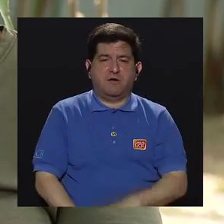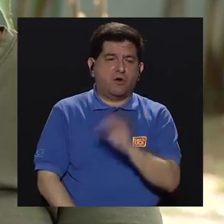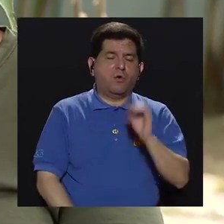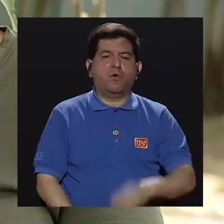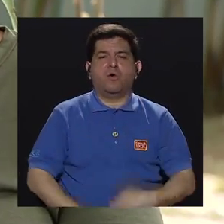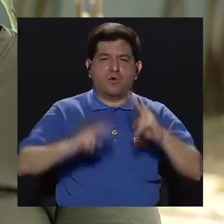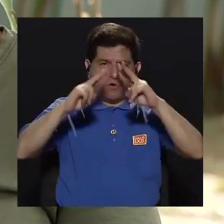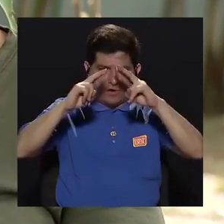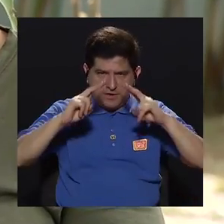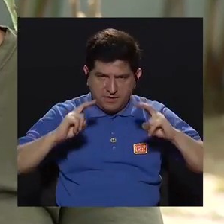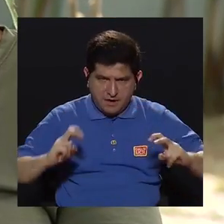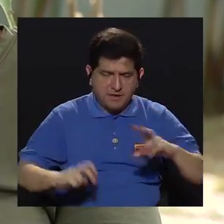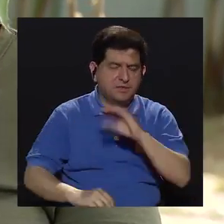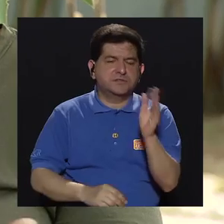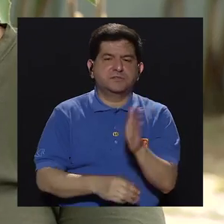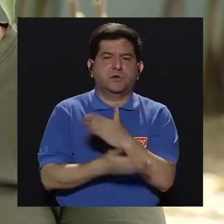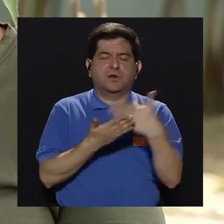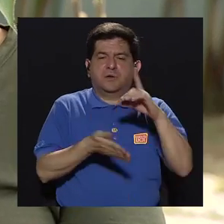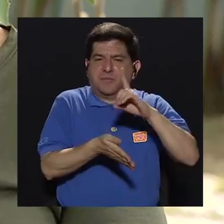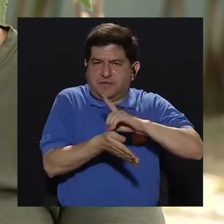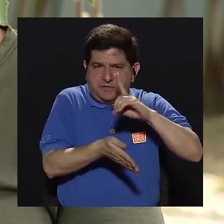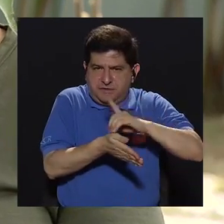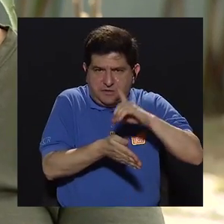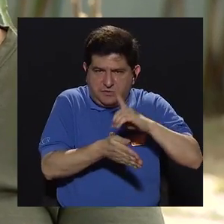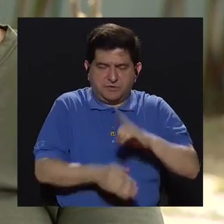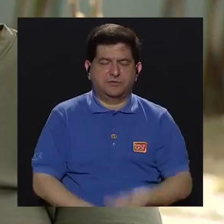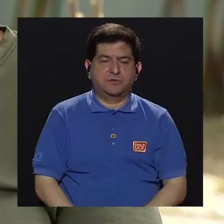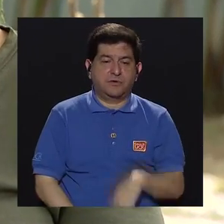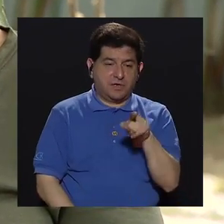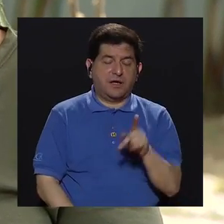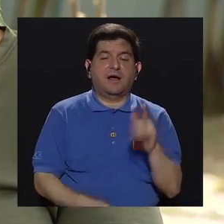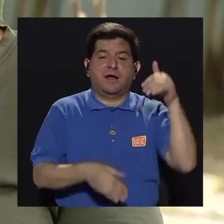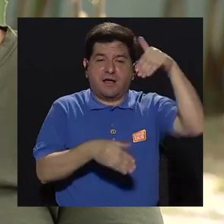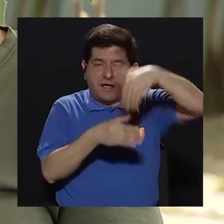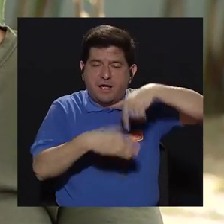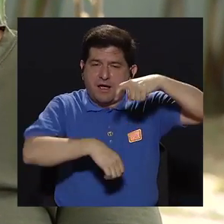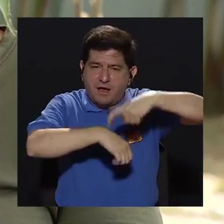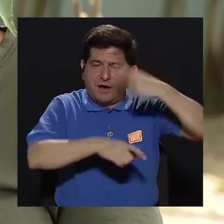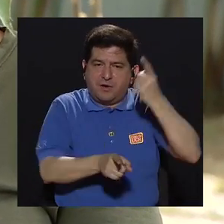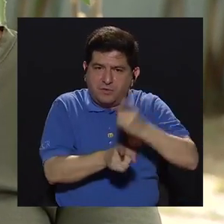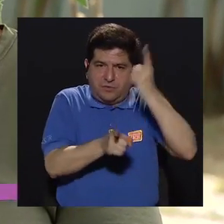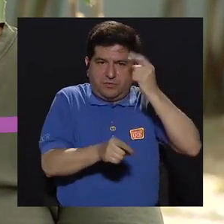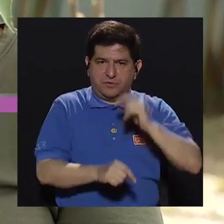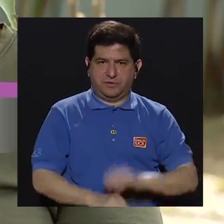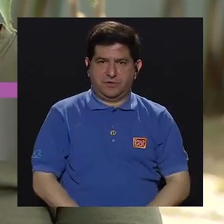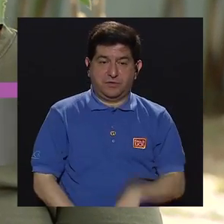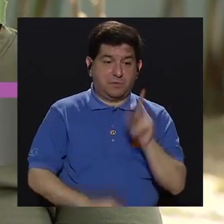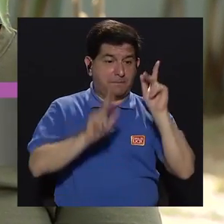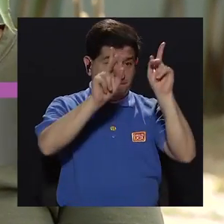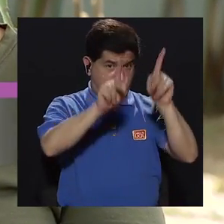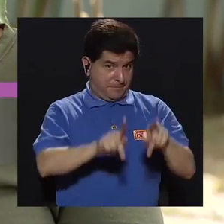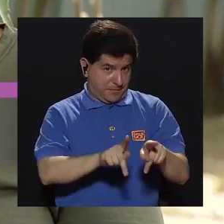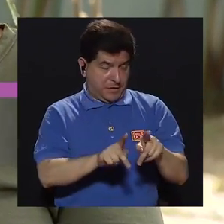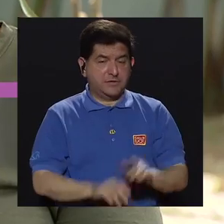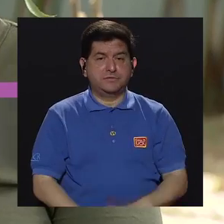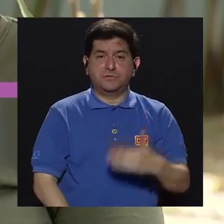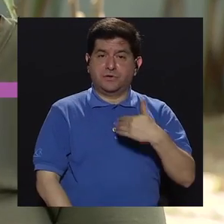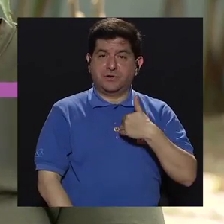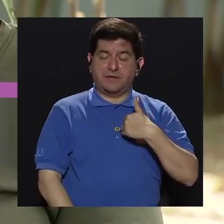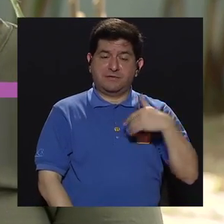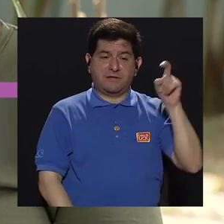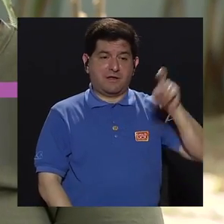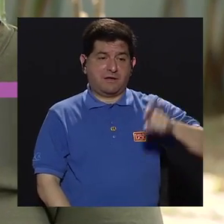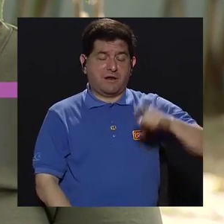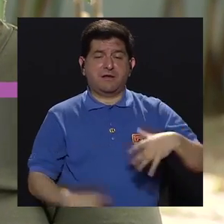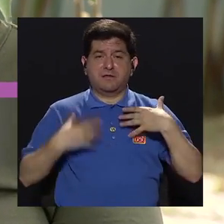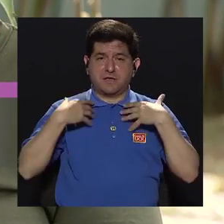exámenes, como la parte médica, para poder intervenir en el momento oportuno que esa persona tenga una